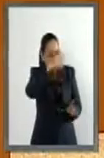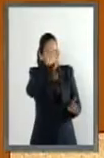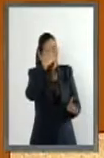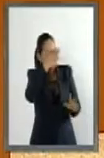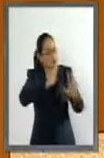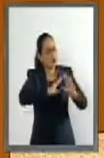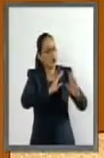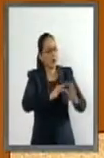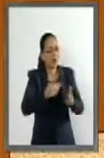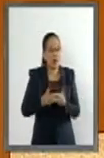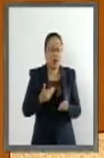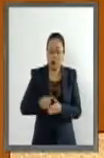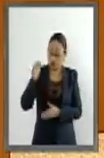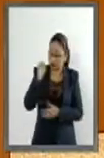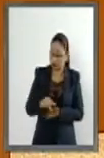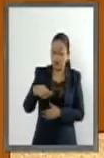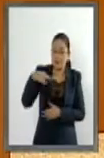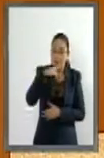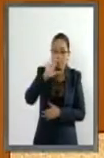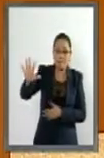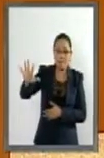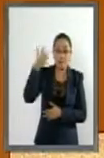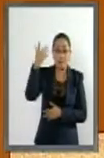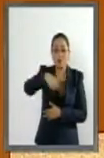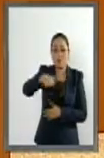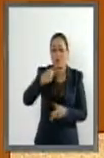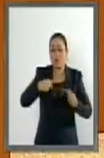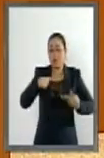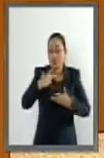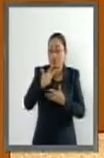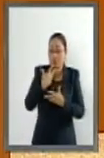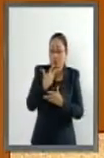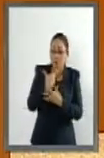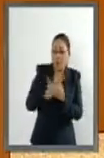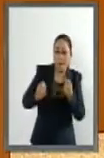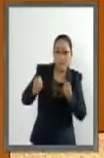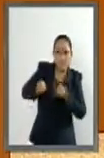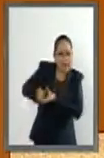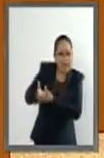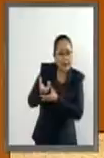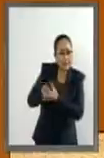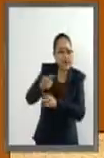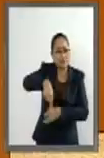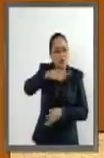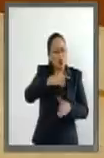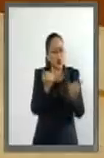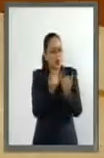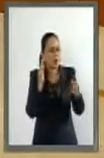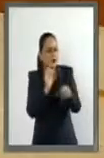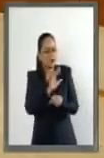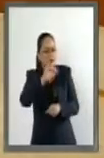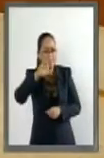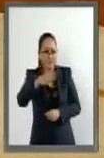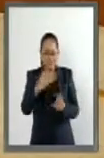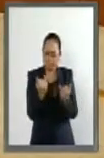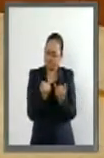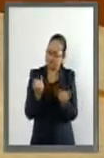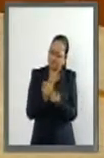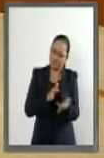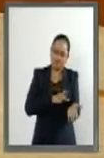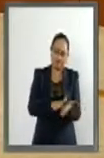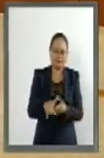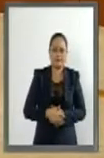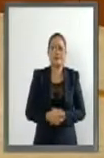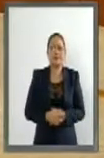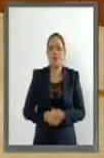Hubo una reacción rápida por parte de la población y de los cuerpos de protección civil. El gobierno de